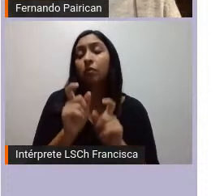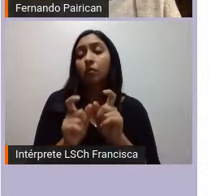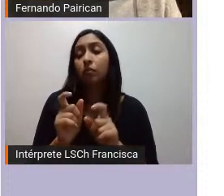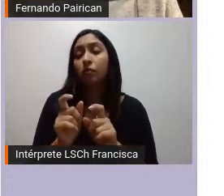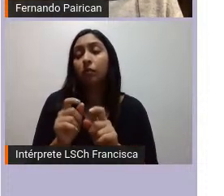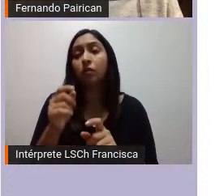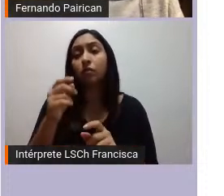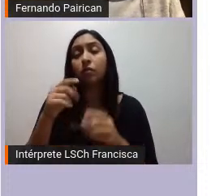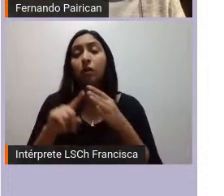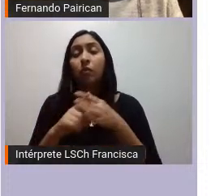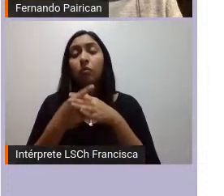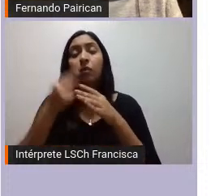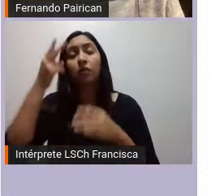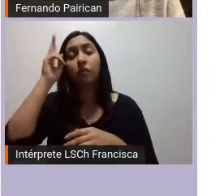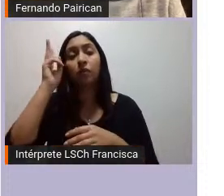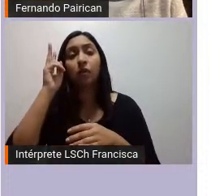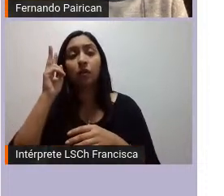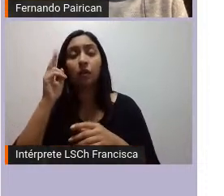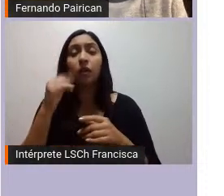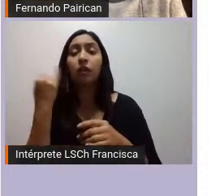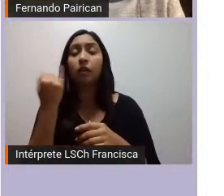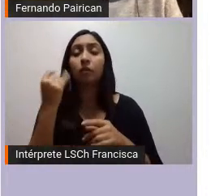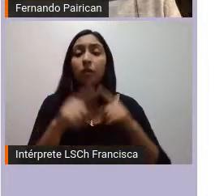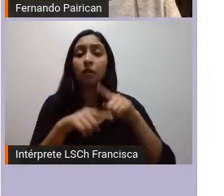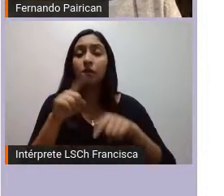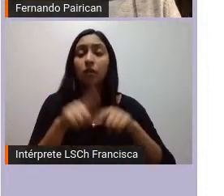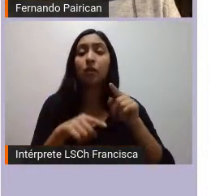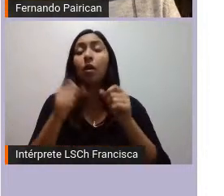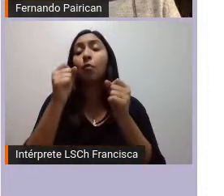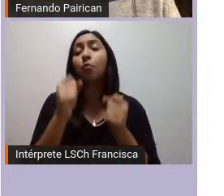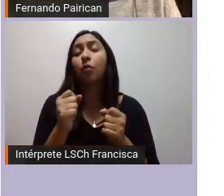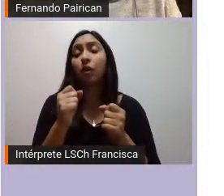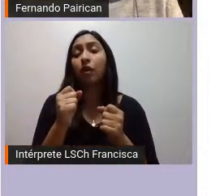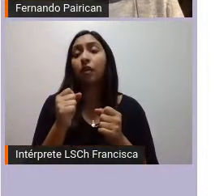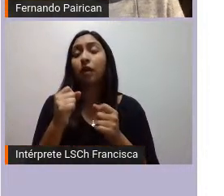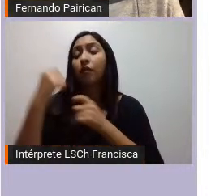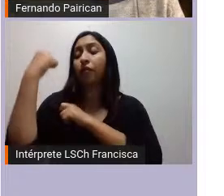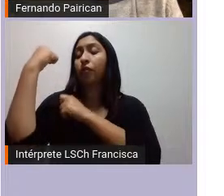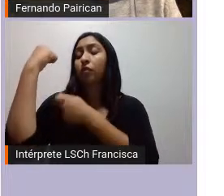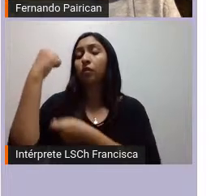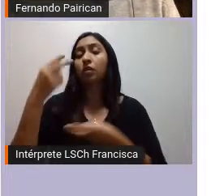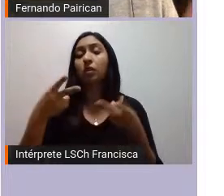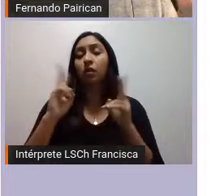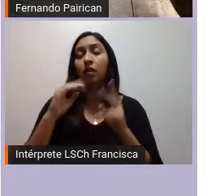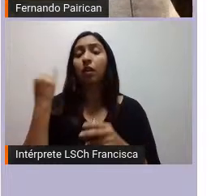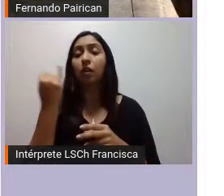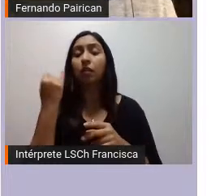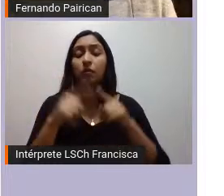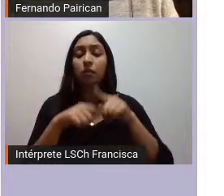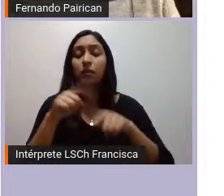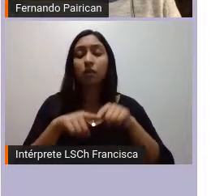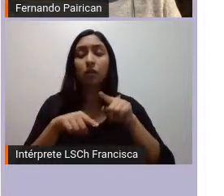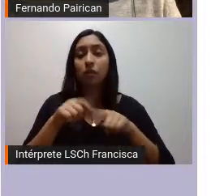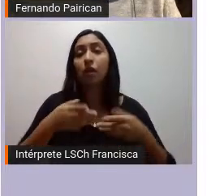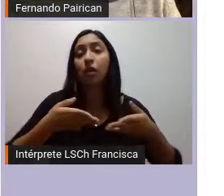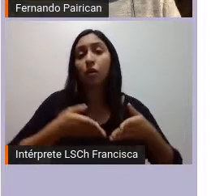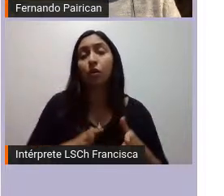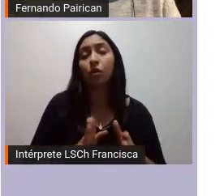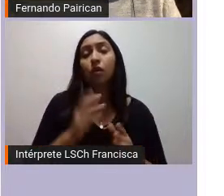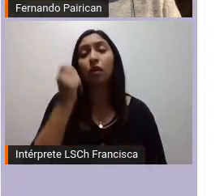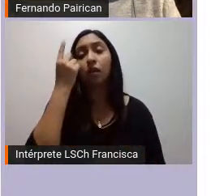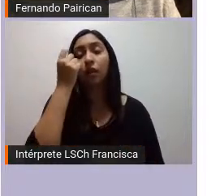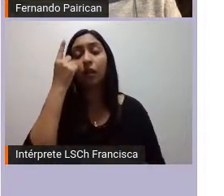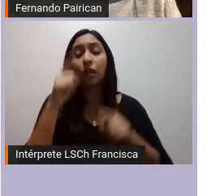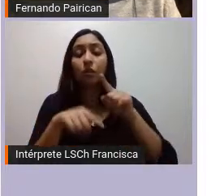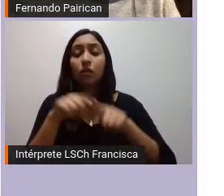pueda de alguna manera consagrar y fortalecer sus derechos independiente de su territorio de origen comprendiendo que ese territorio de